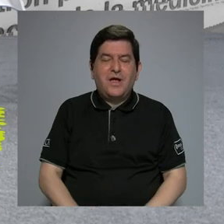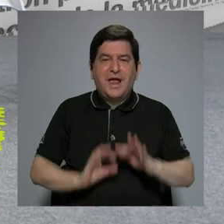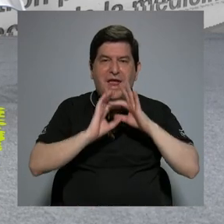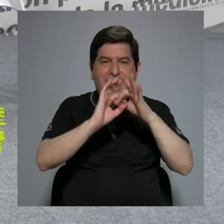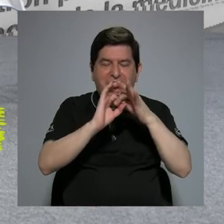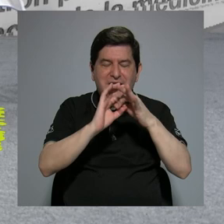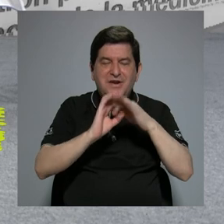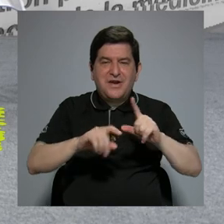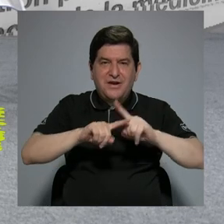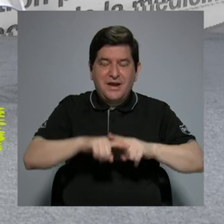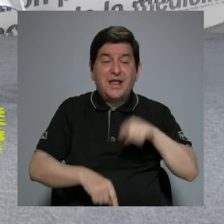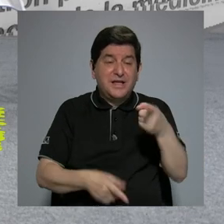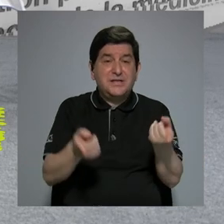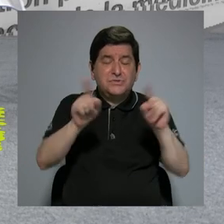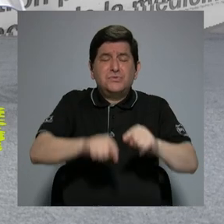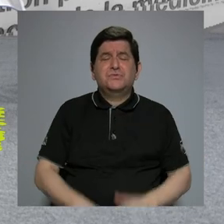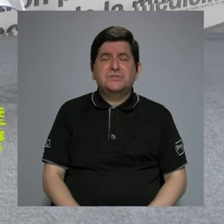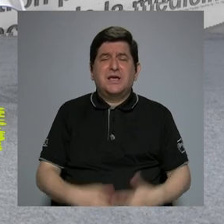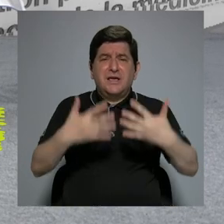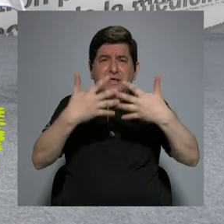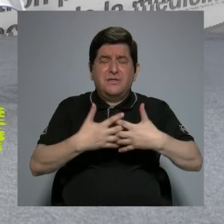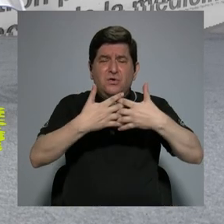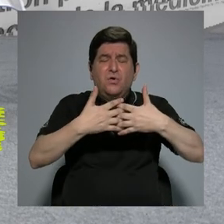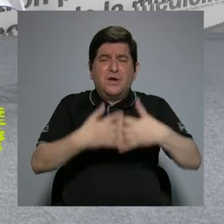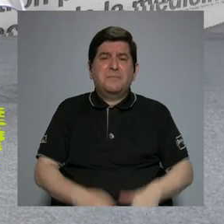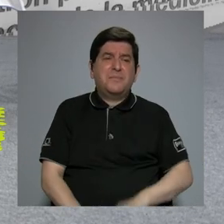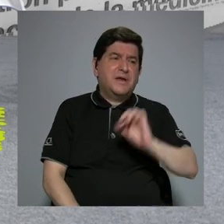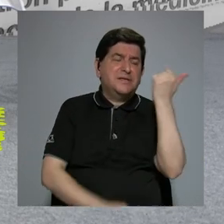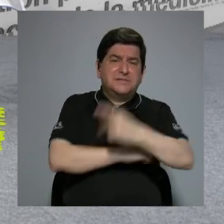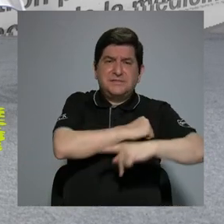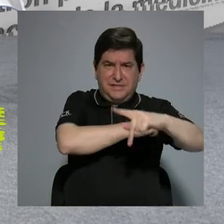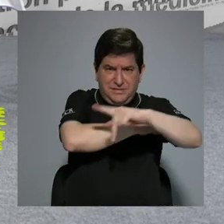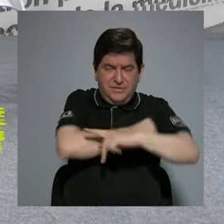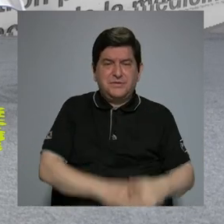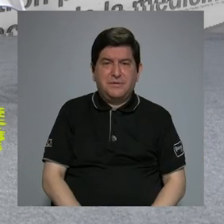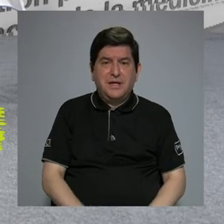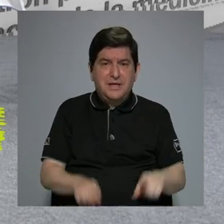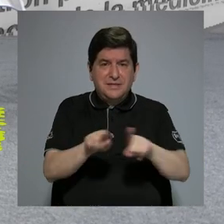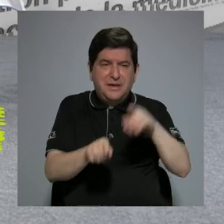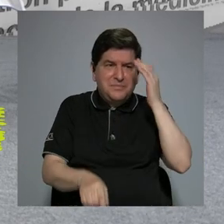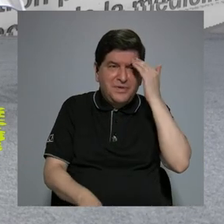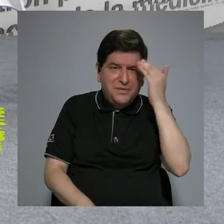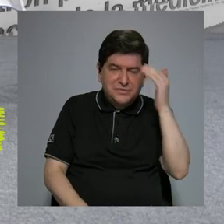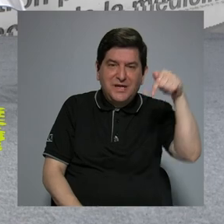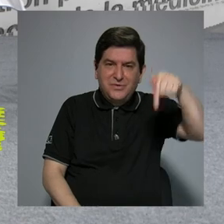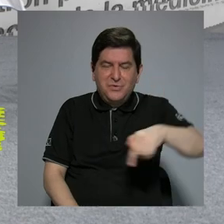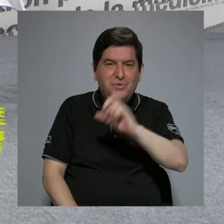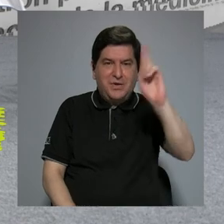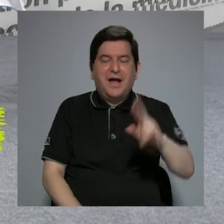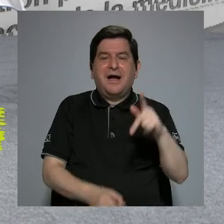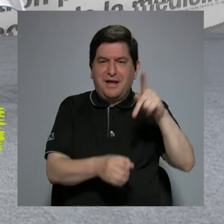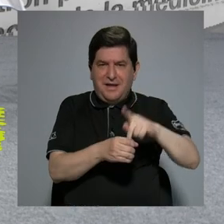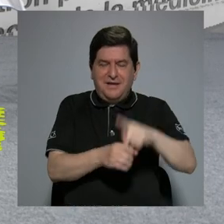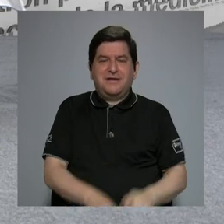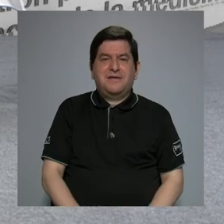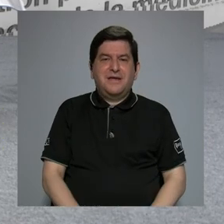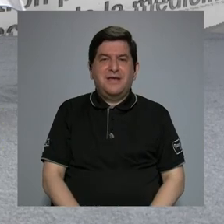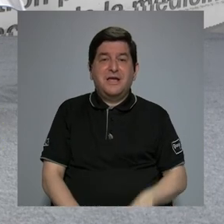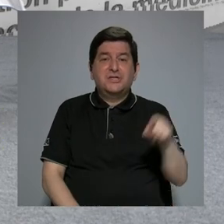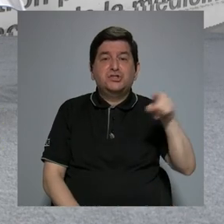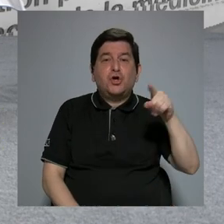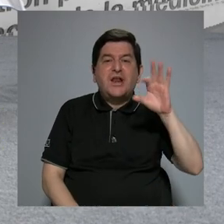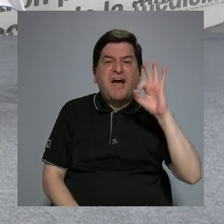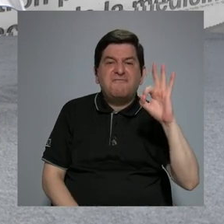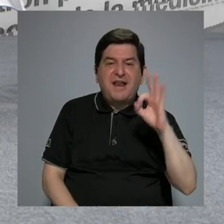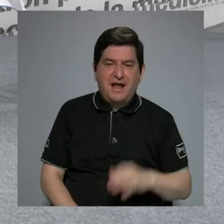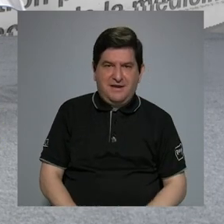Eso pasa mucho con las transnacionales, que también les enviamos un saludo por estar en Costa Rica. Muchas gracias. Las zonas francas.